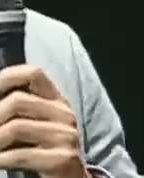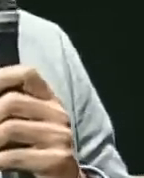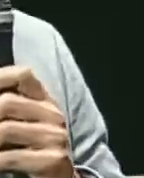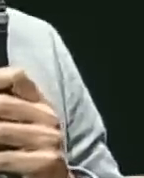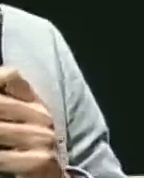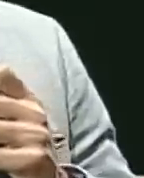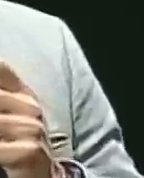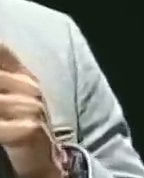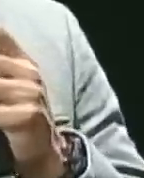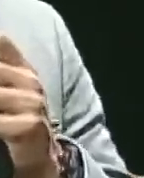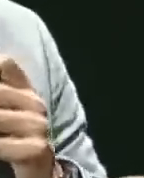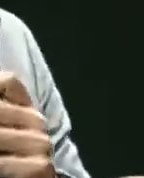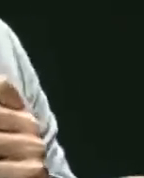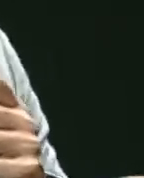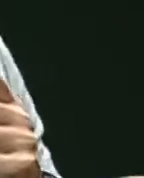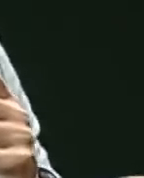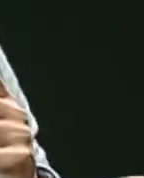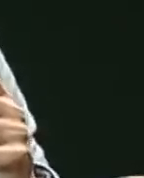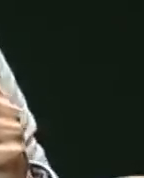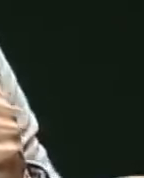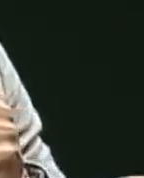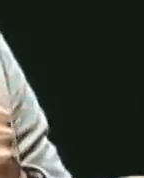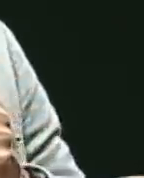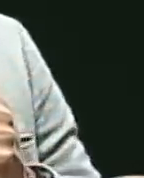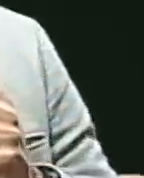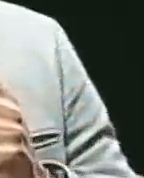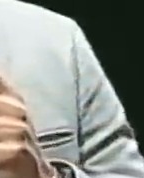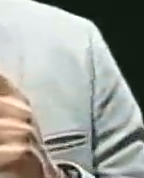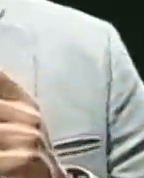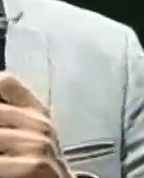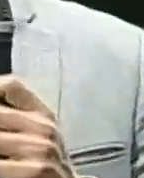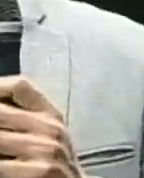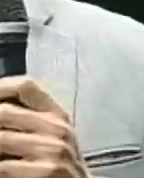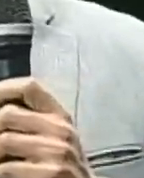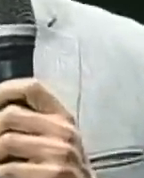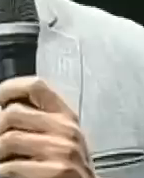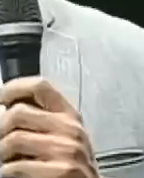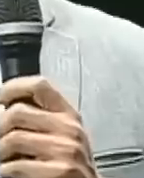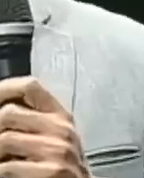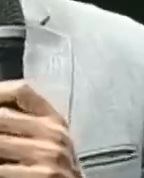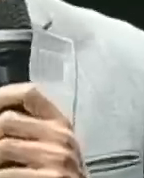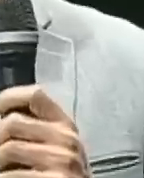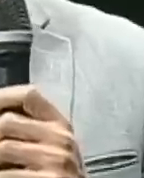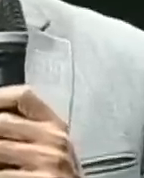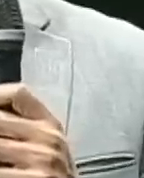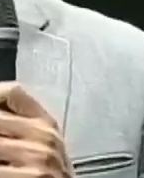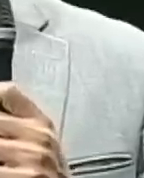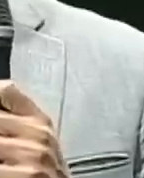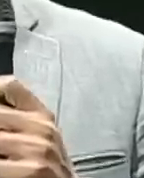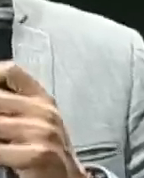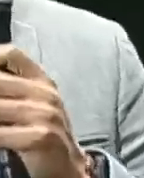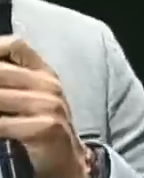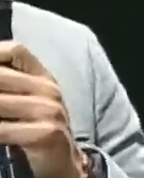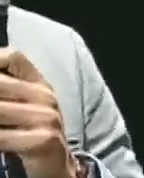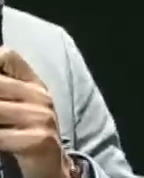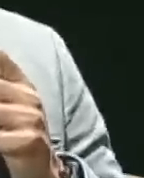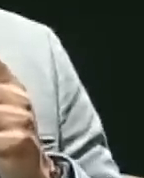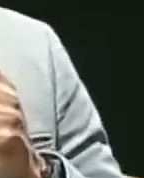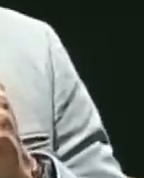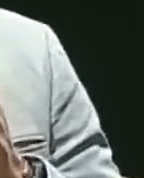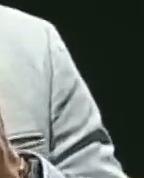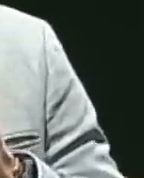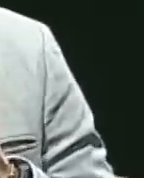la superintendencia va a actuar en los territorios naturales para poder lograr y acelerar lo que ya es la